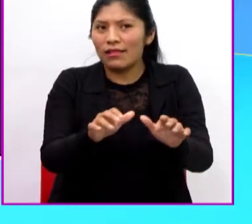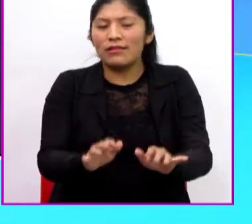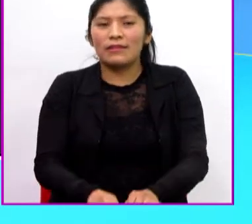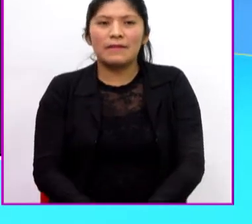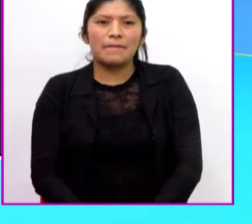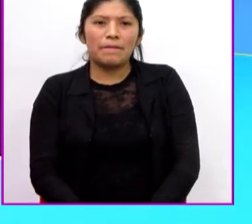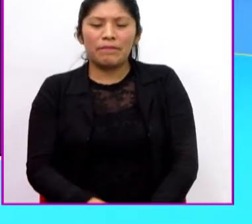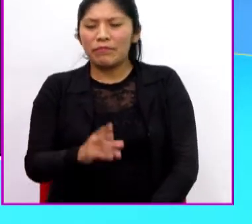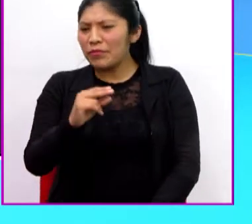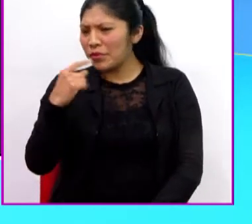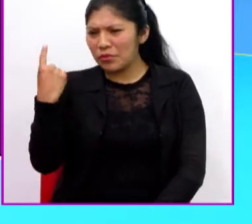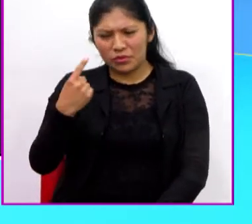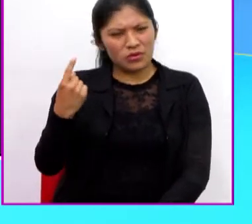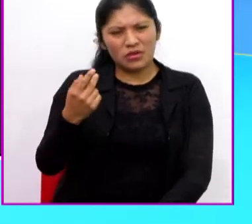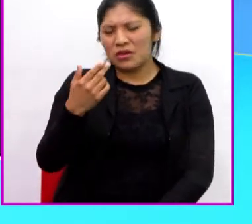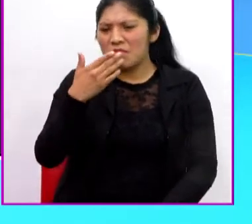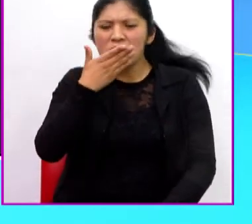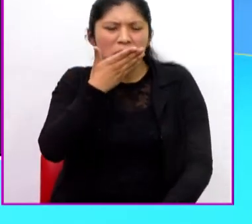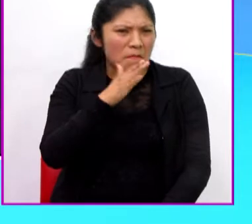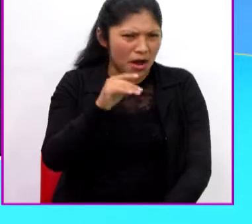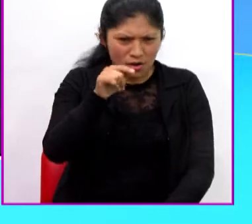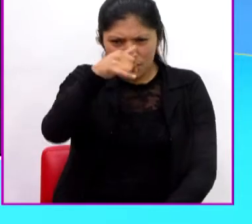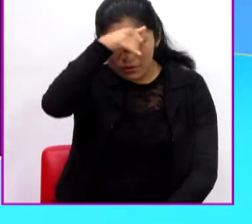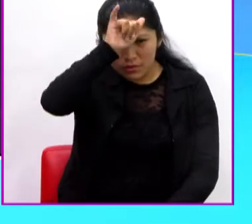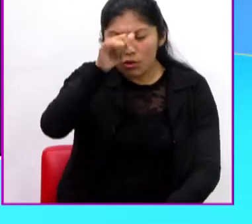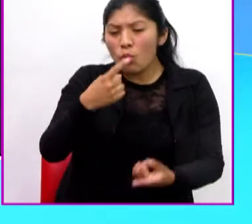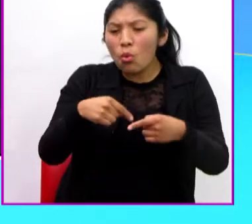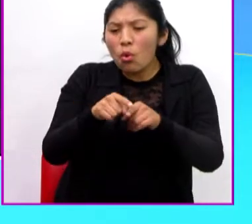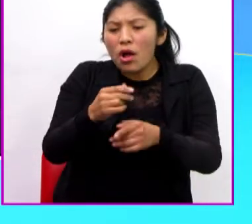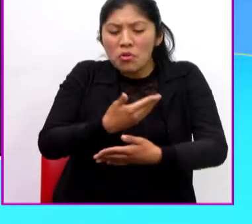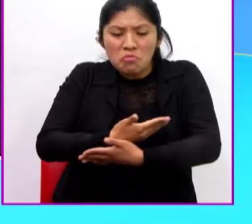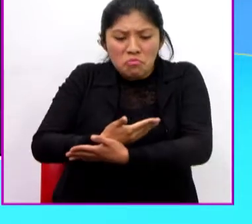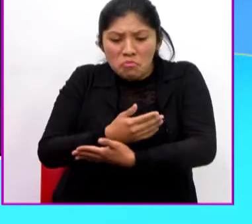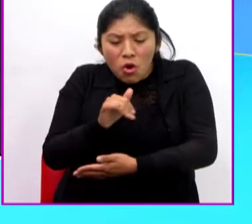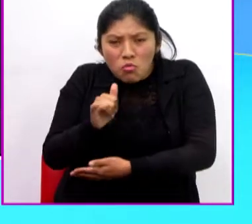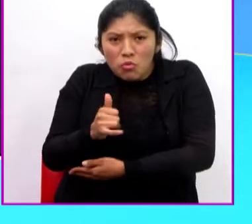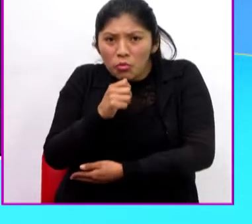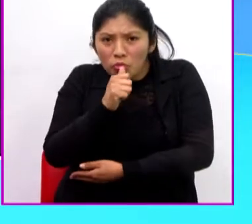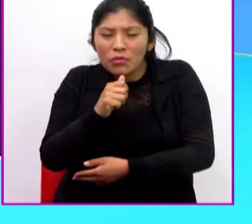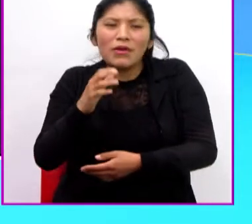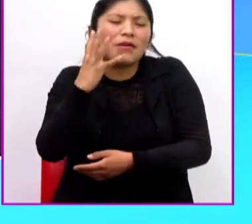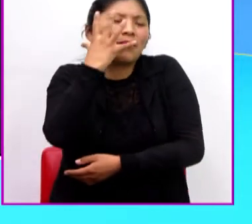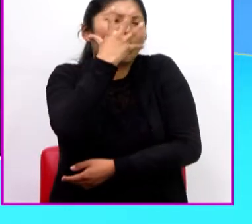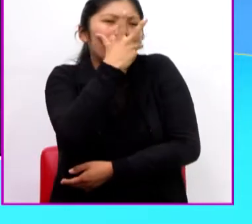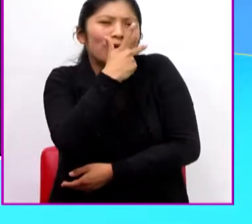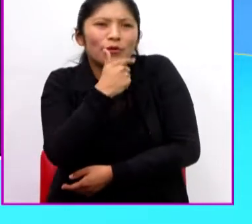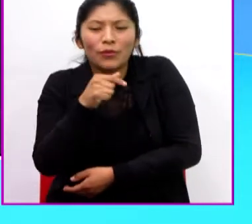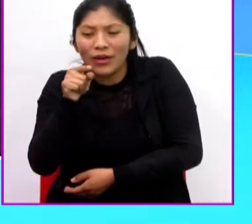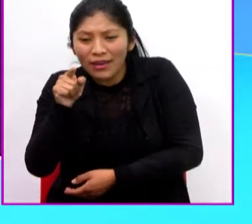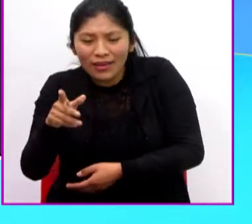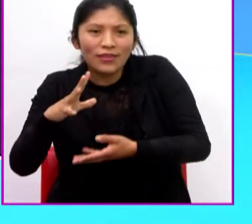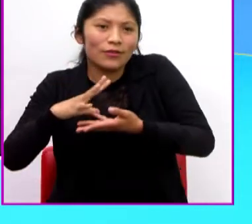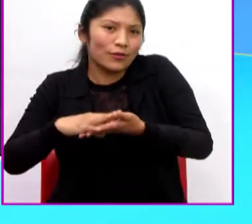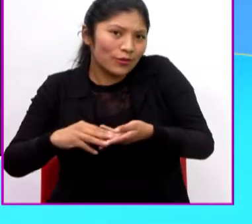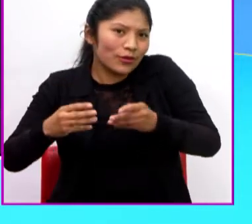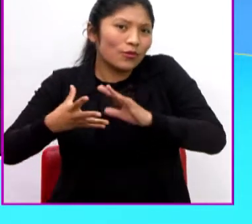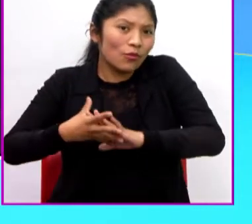No siempre fue un toro monstruoso. Cuando era ternerito era muy lindo. Eso es lo que cuentan.